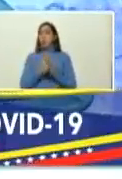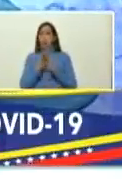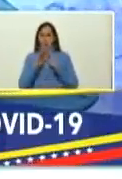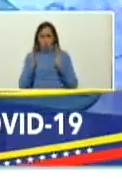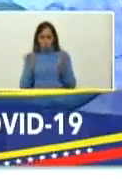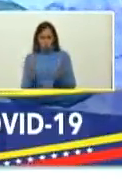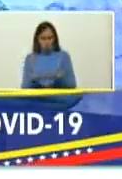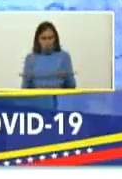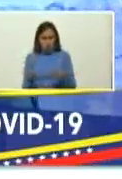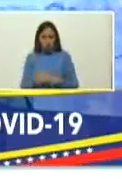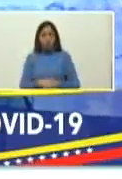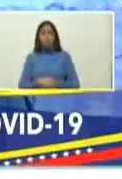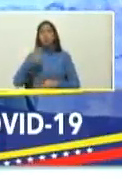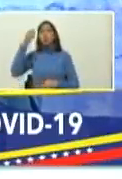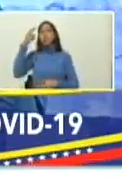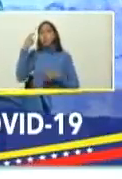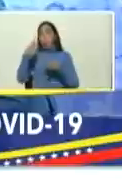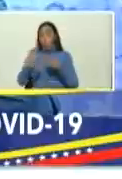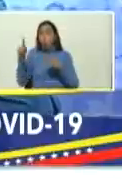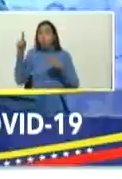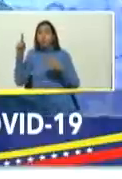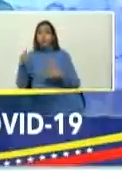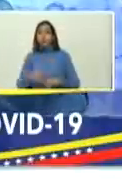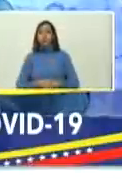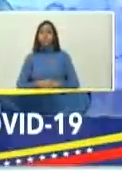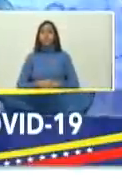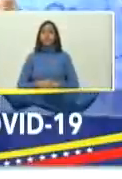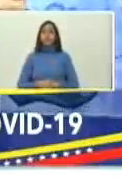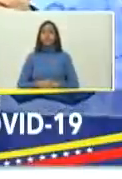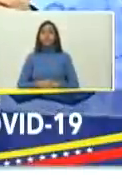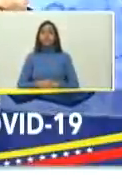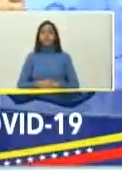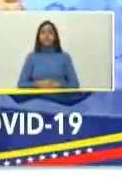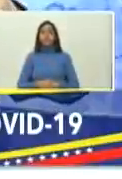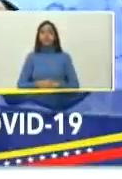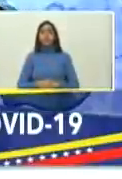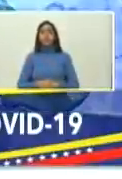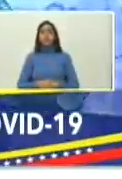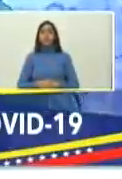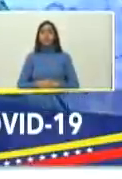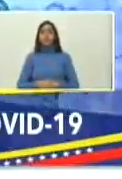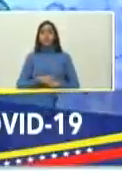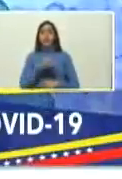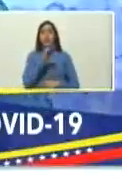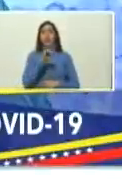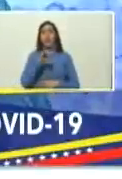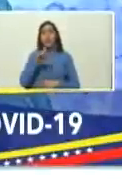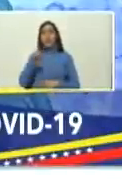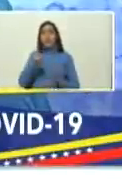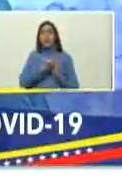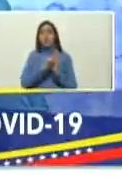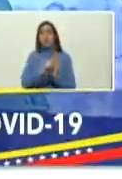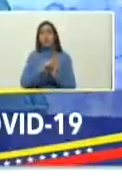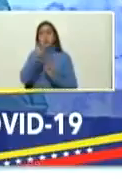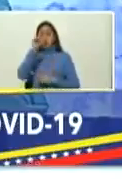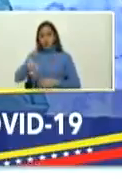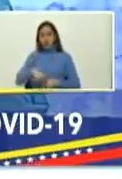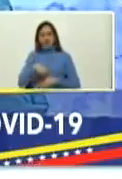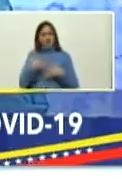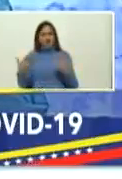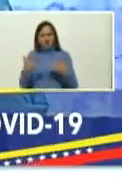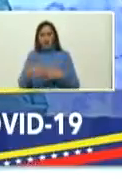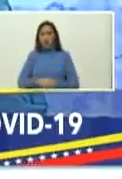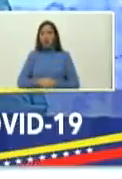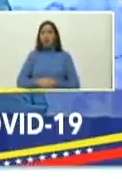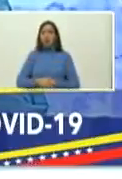de otro fármaco otro fármaco de la firma Pfizer que corta el